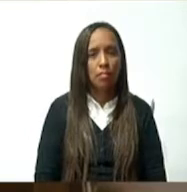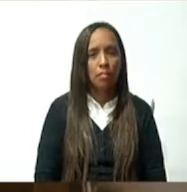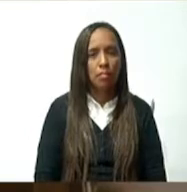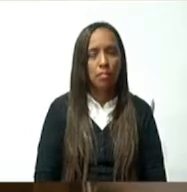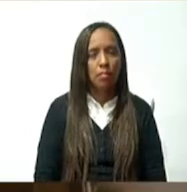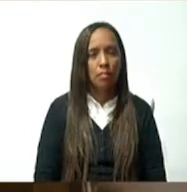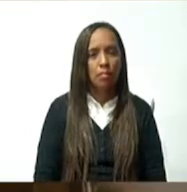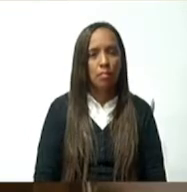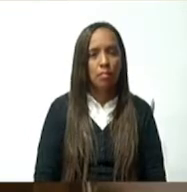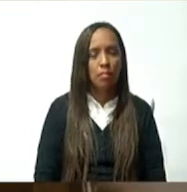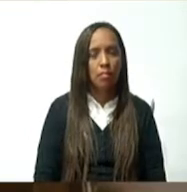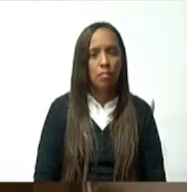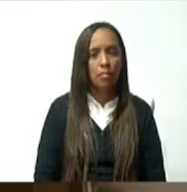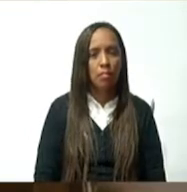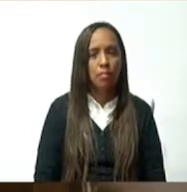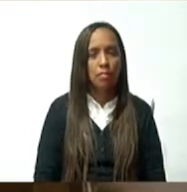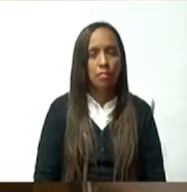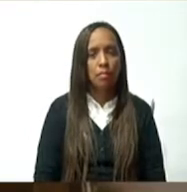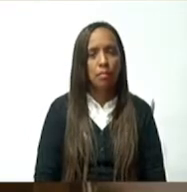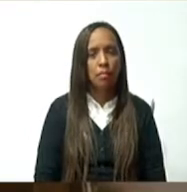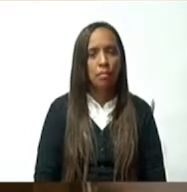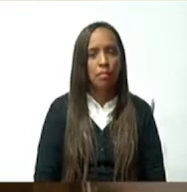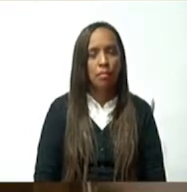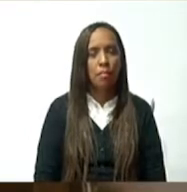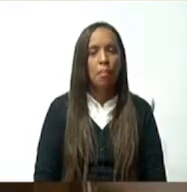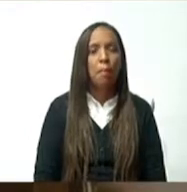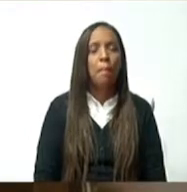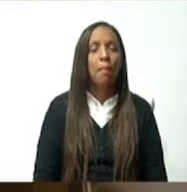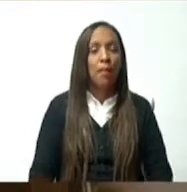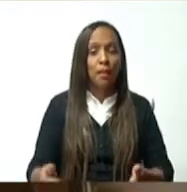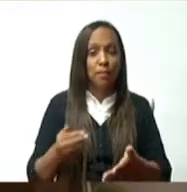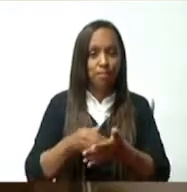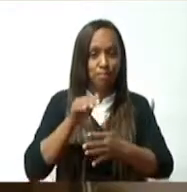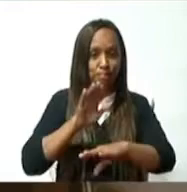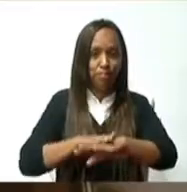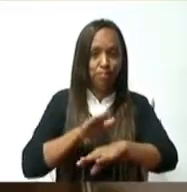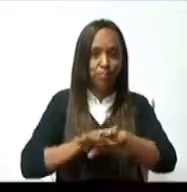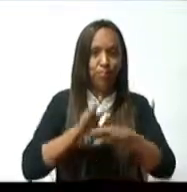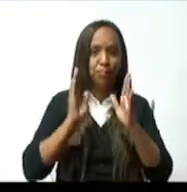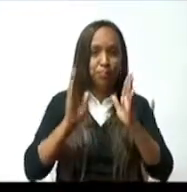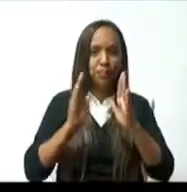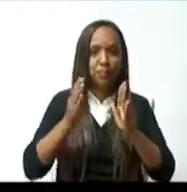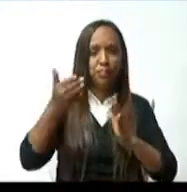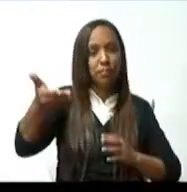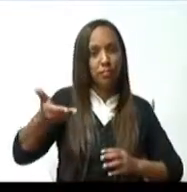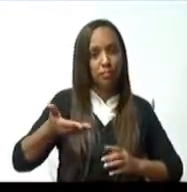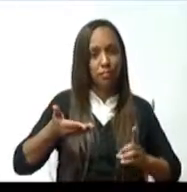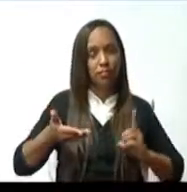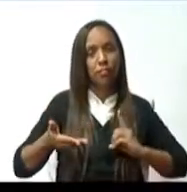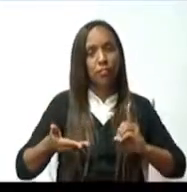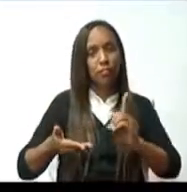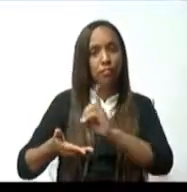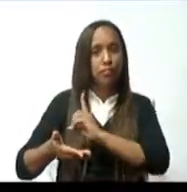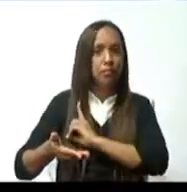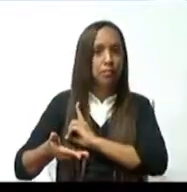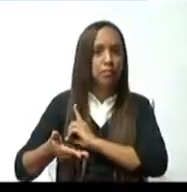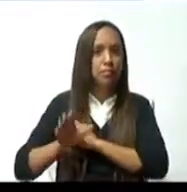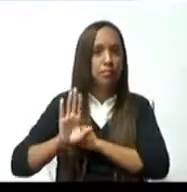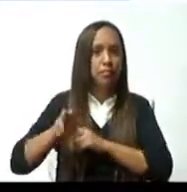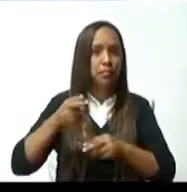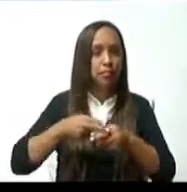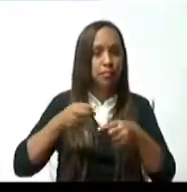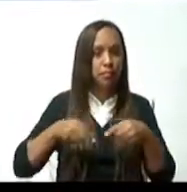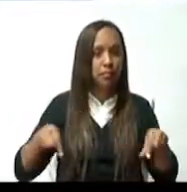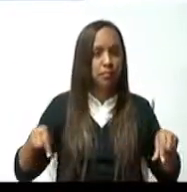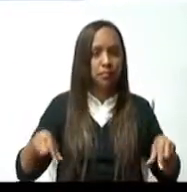Profesor Radamés Camacho, expresidente de la Cámara. Buenas tardes, honorable señor presidente, honorable Soraya